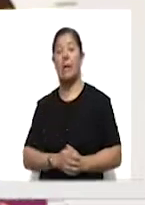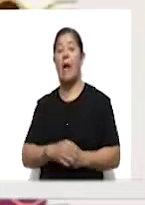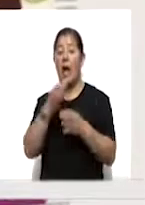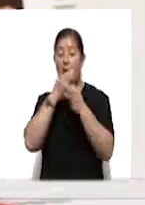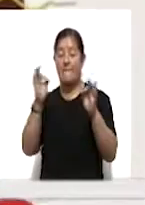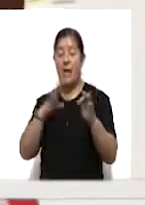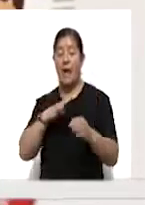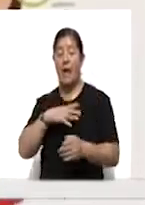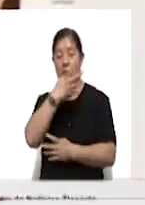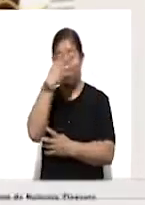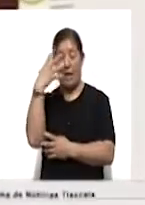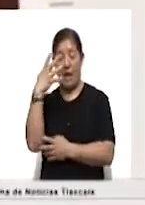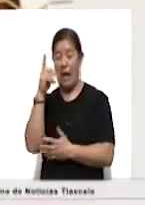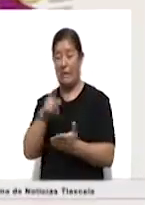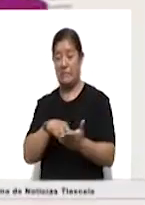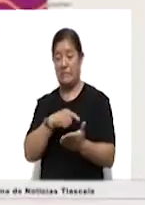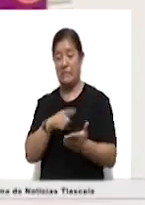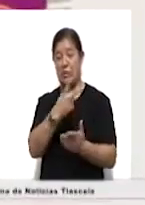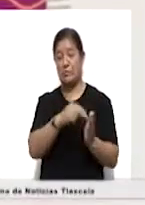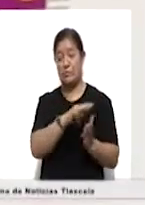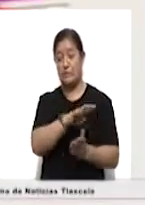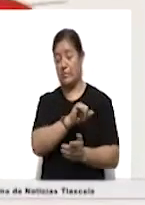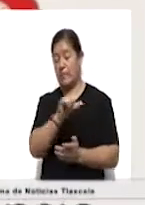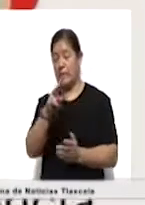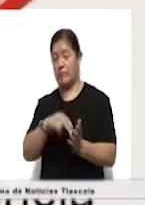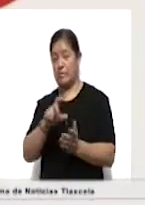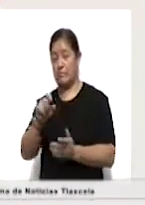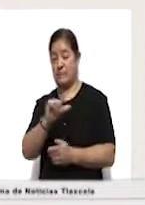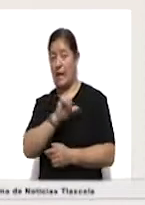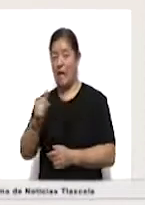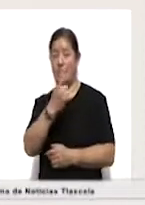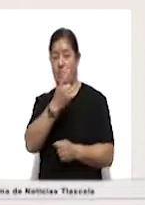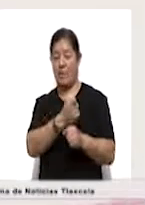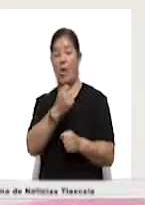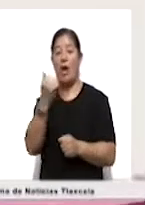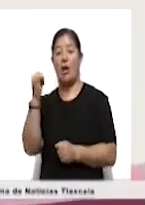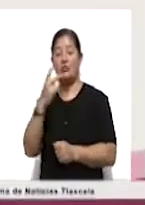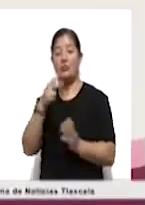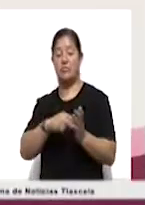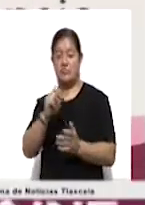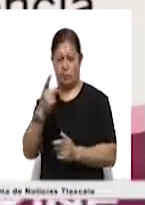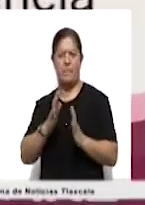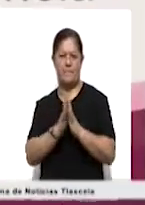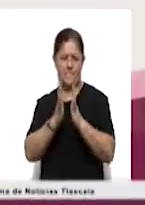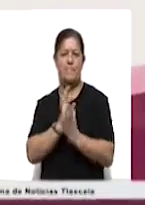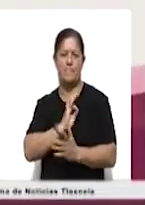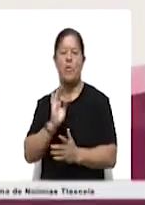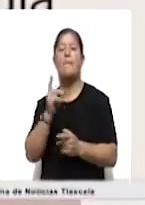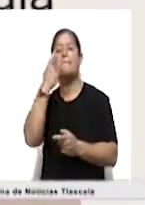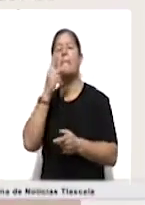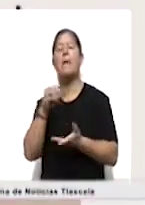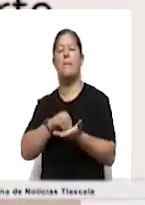vigencia de las credenciales vencidas en los años 2019 y 2020 hasta el 1 de agosto del 2021 para participar en la consulta